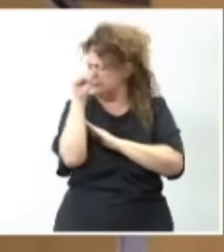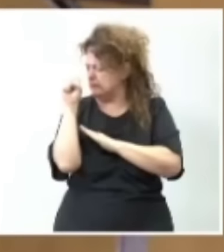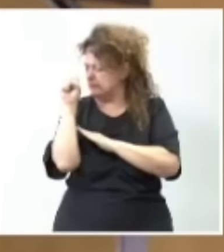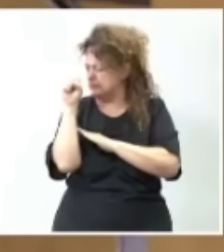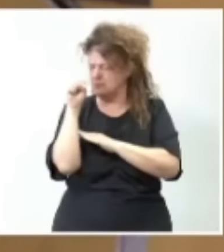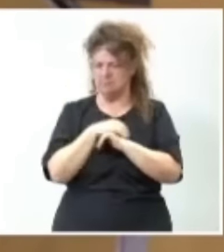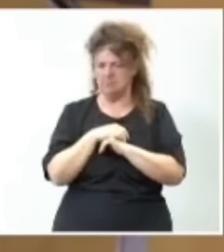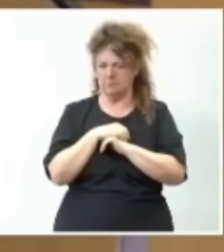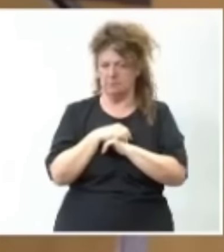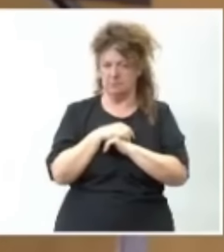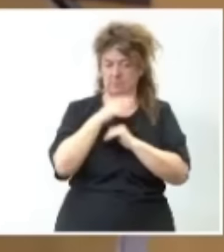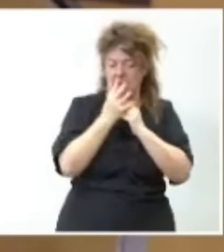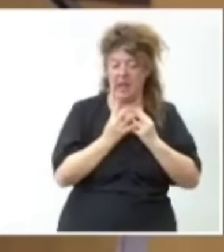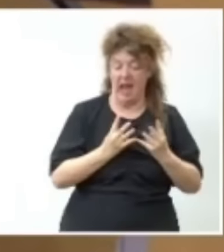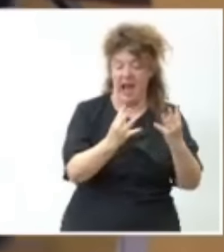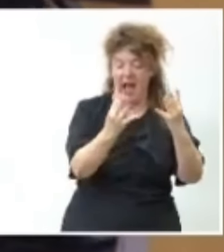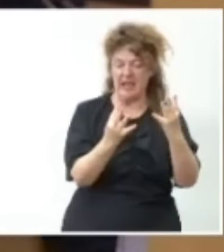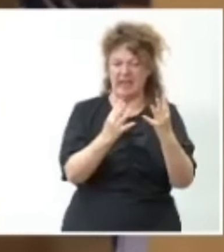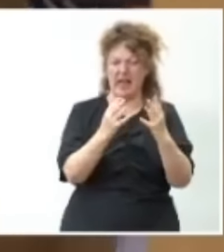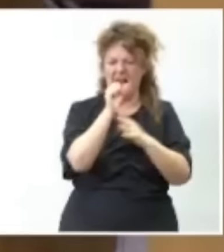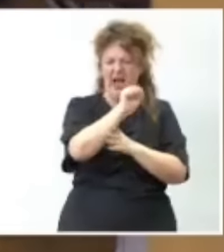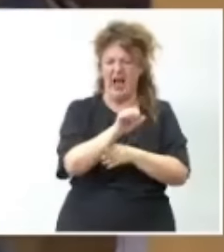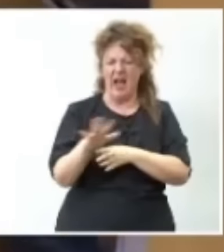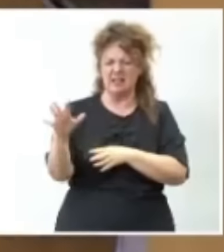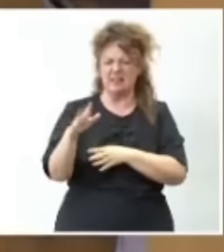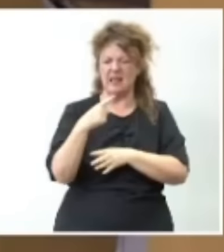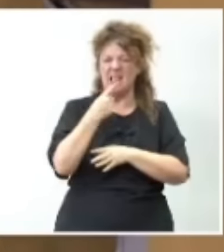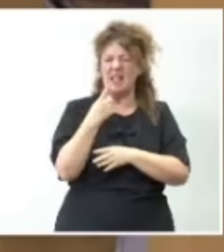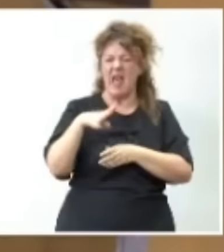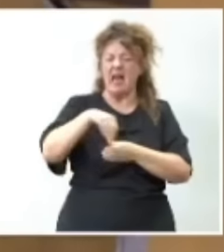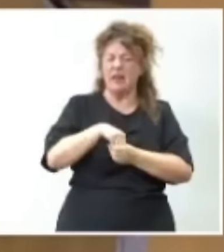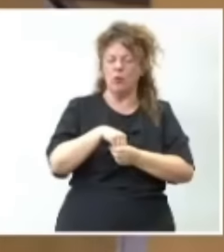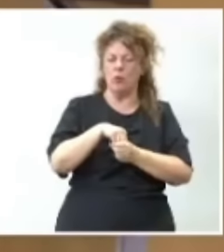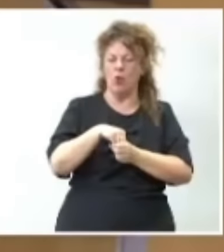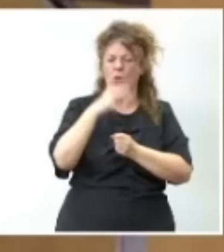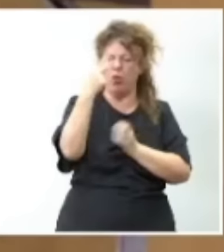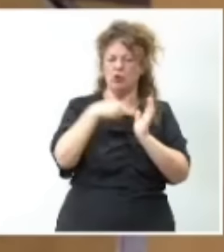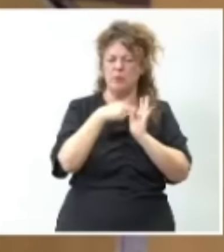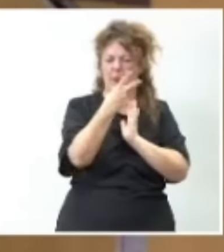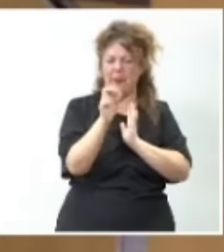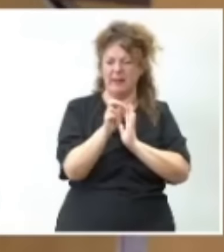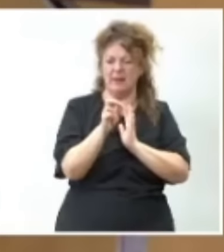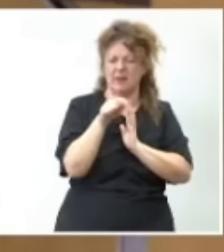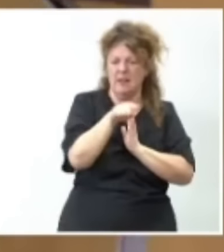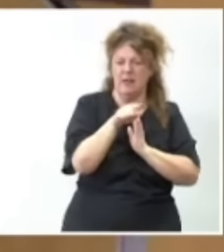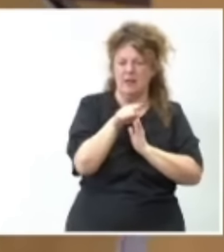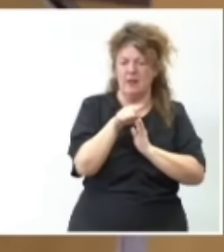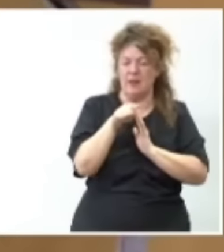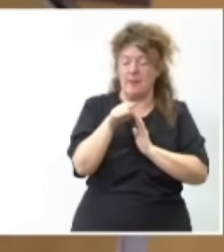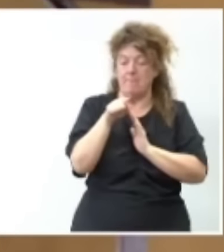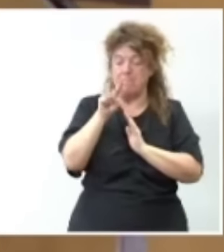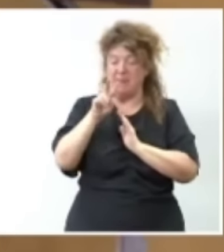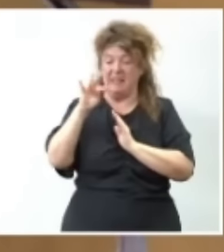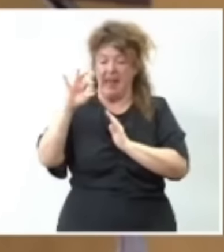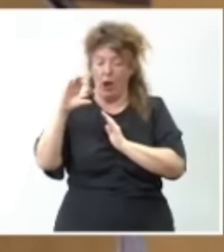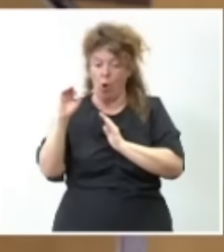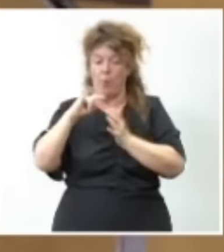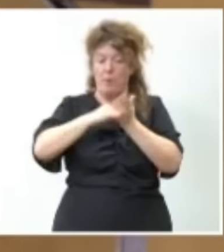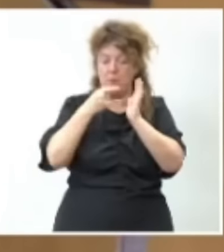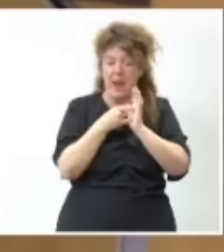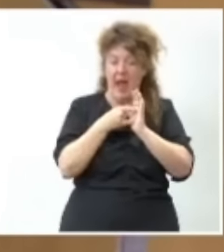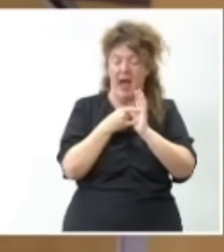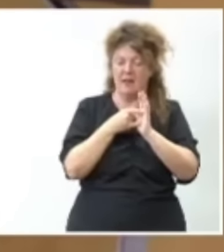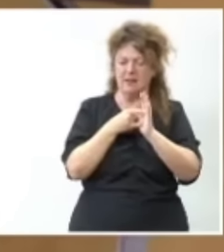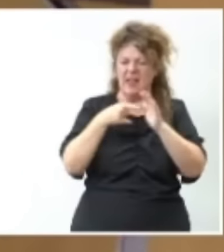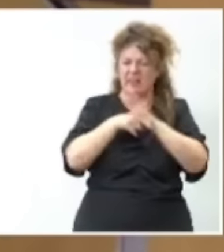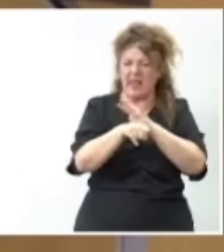lado. El alga asiática es una especie que, como bien ha dicho, ya está incluida desde el año 2020, y el MITECO, en ese plan de estrategia